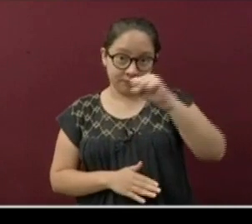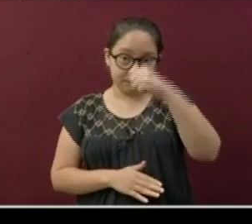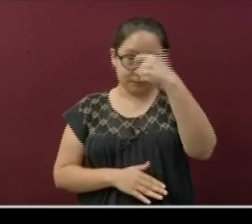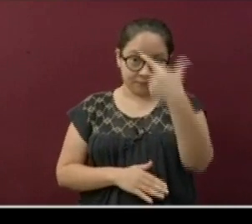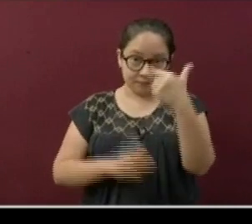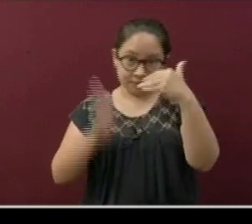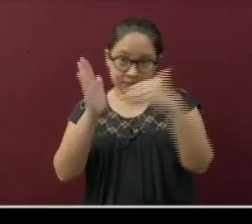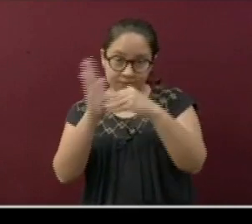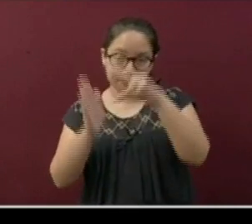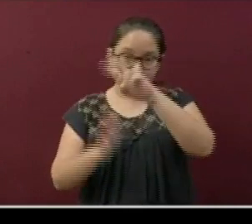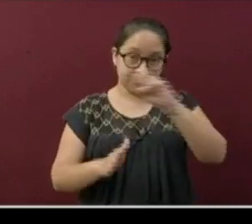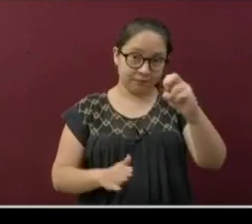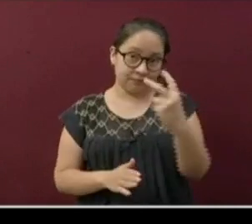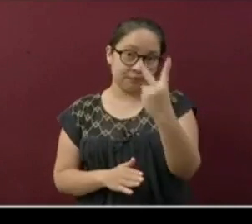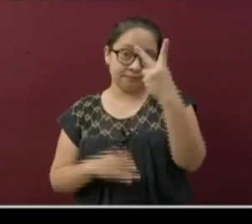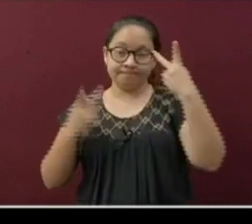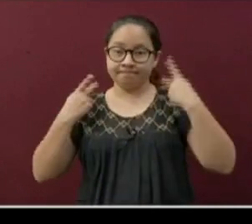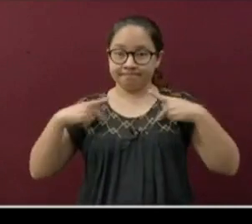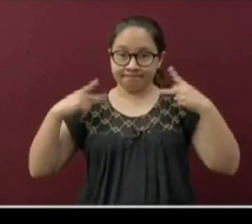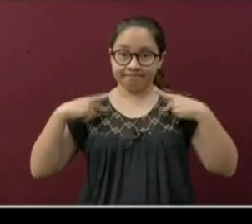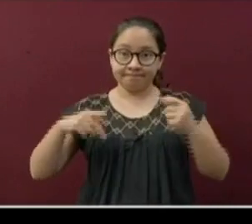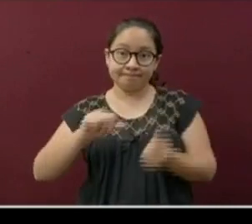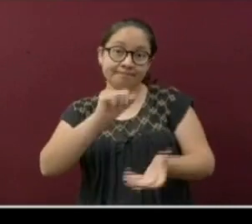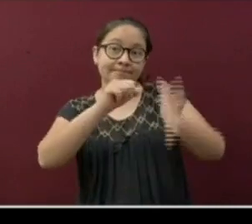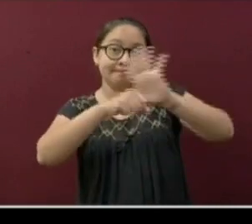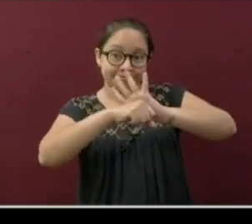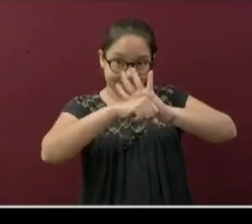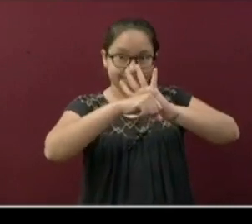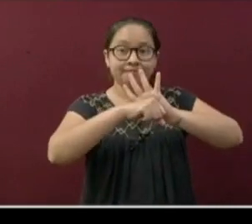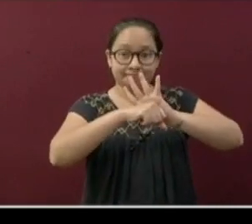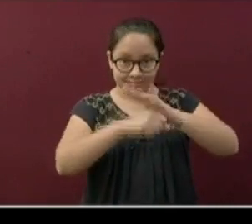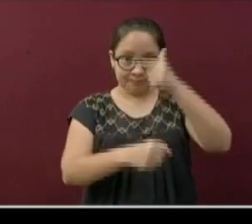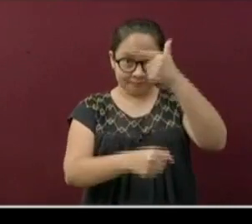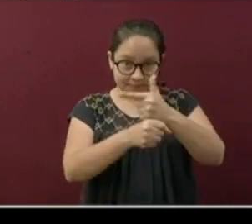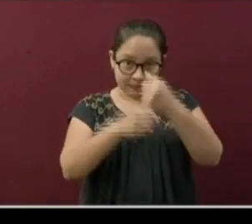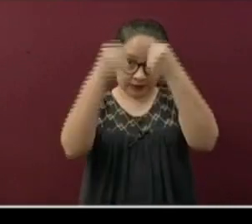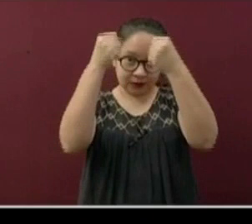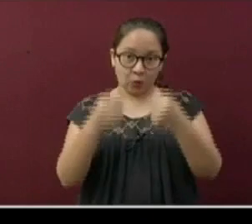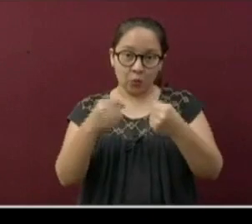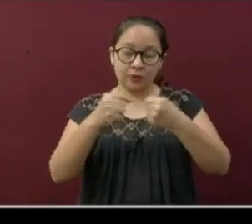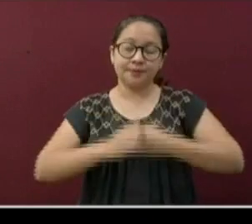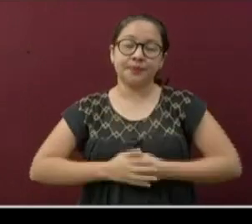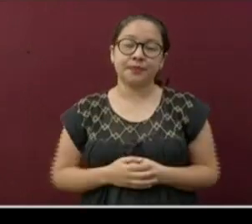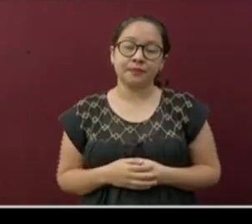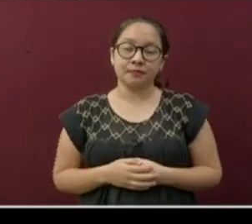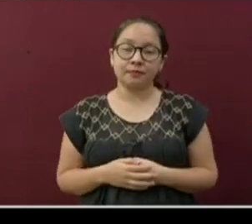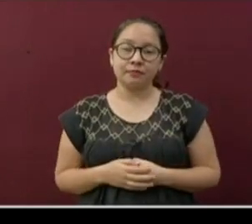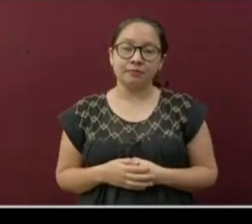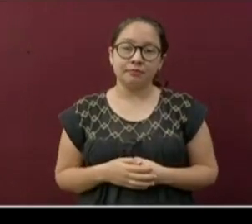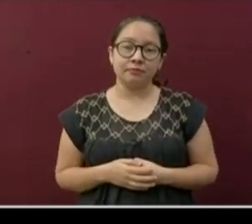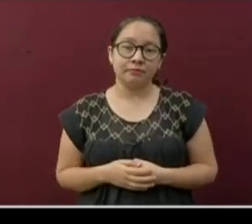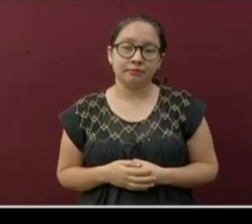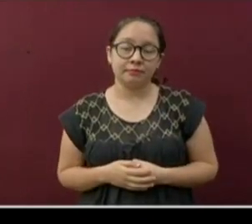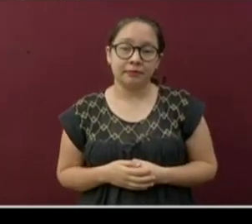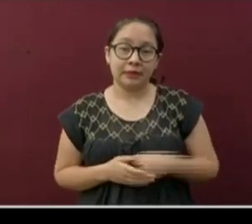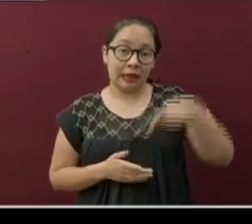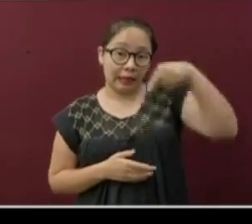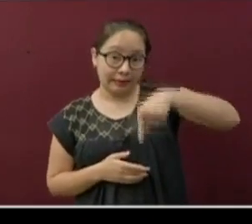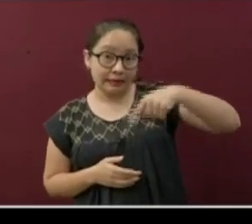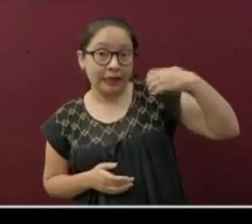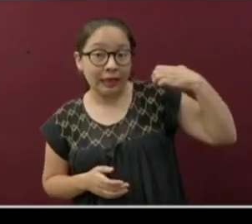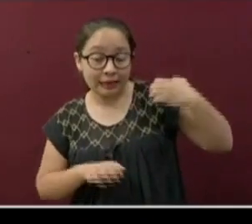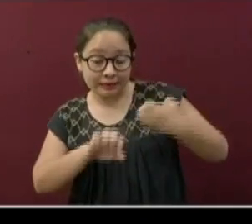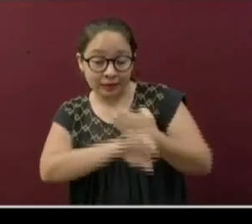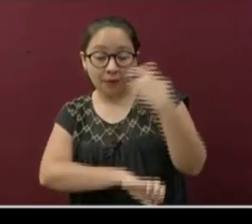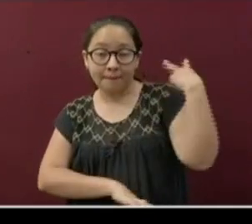.202 los casos positivos a COVID-19 registrados a nivel nacional, mientras que en el estado